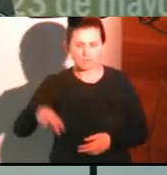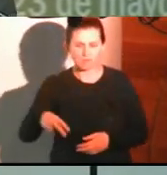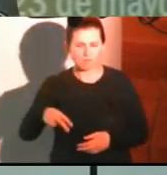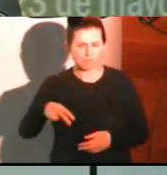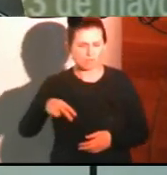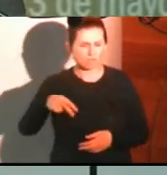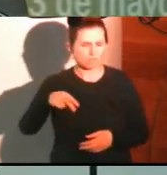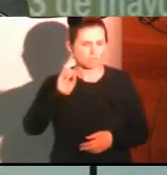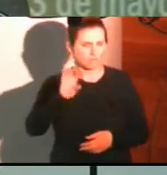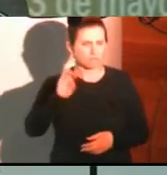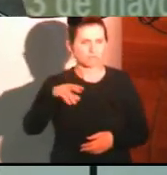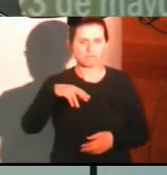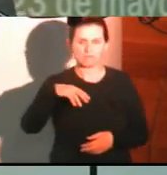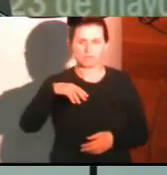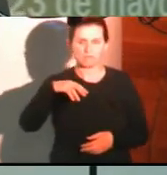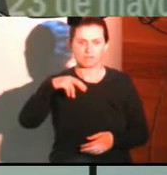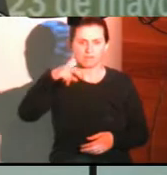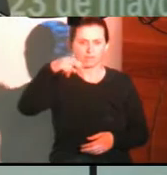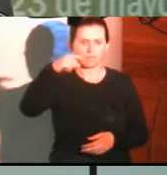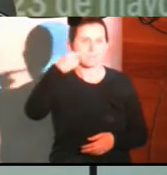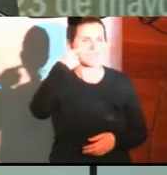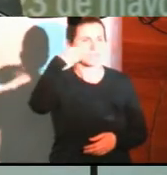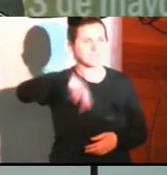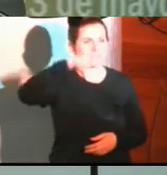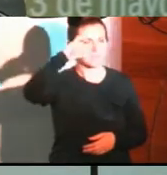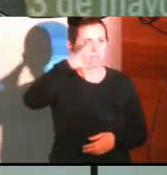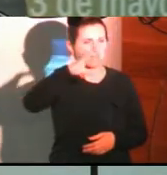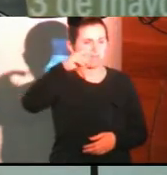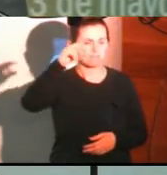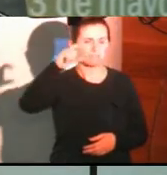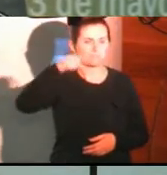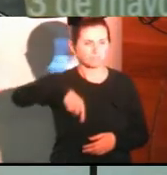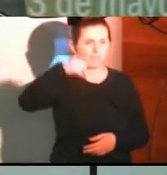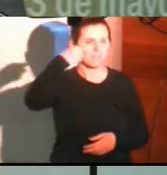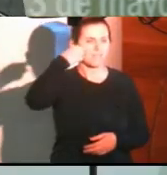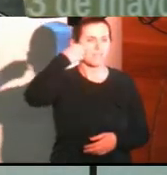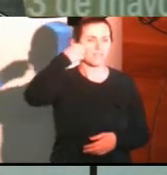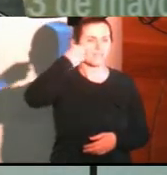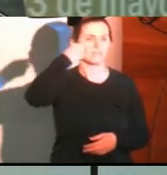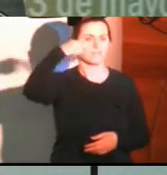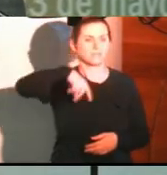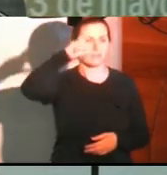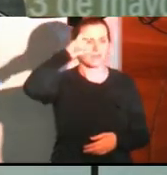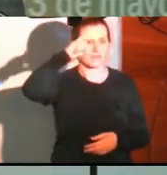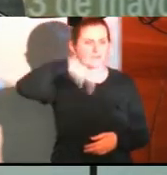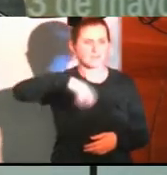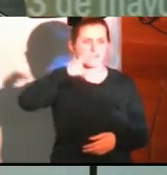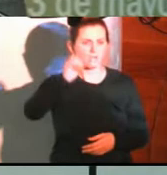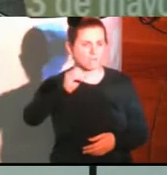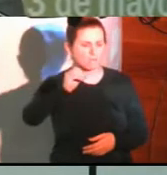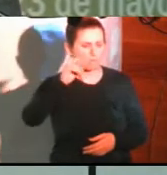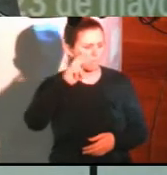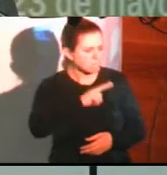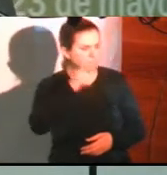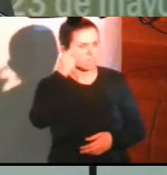Neuco, creo que es, Inenco, que muy gratificados ha llevado y ha desarrollado esta idea. Que a